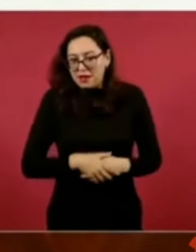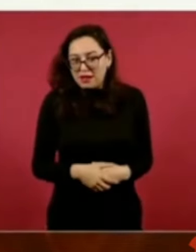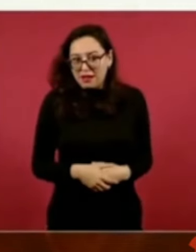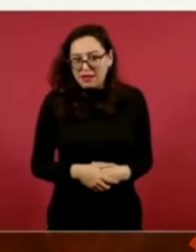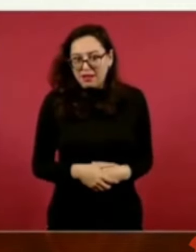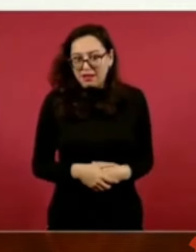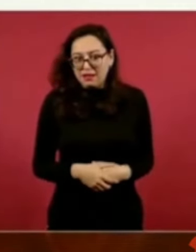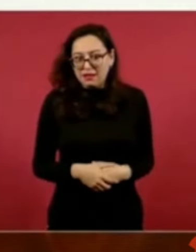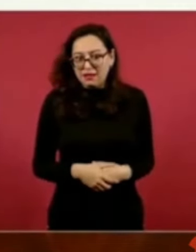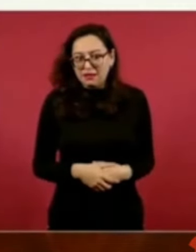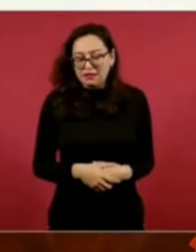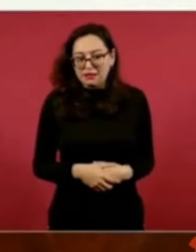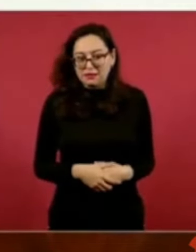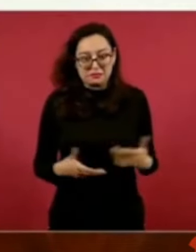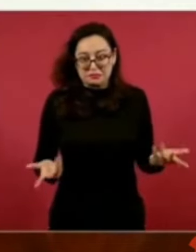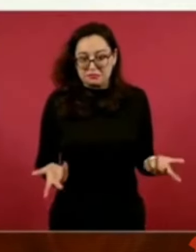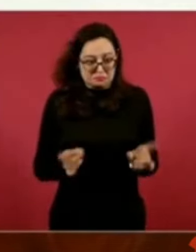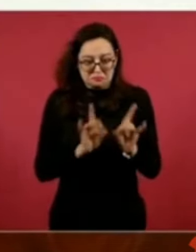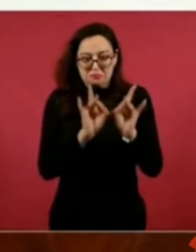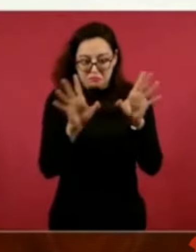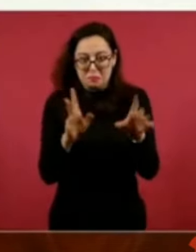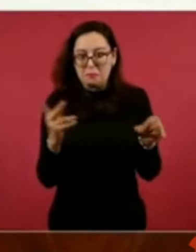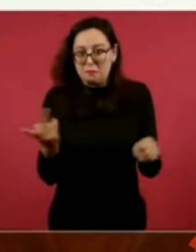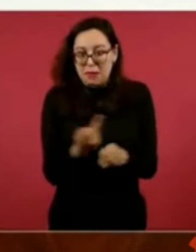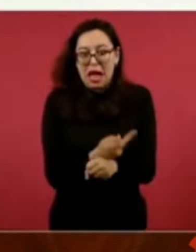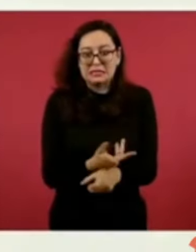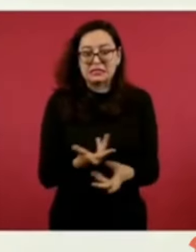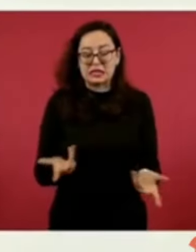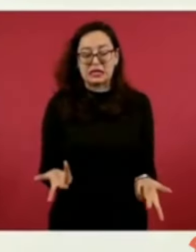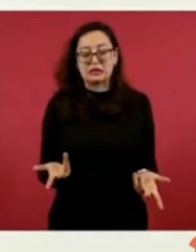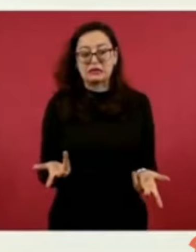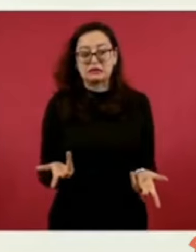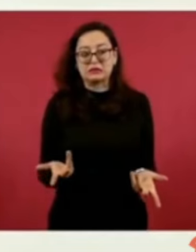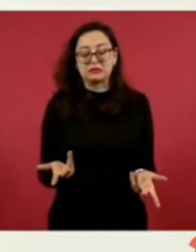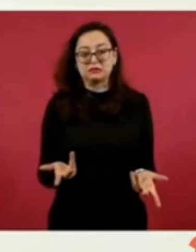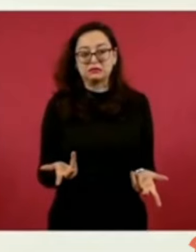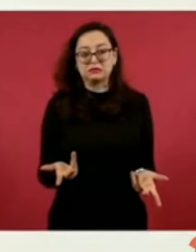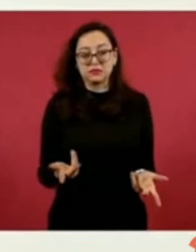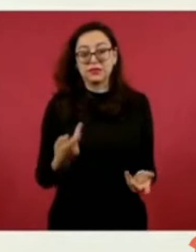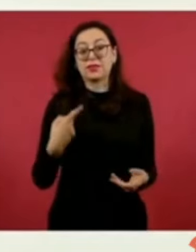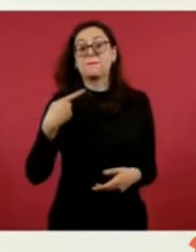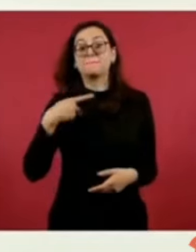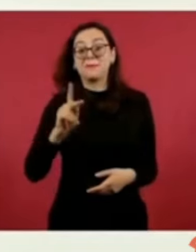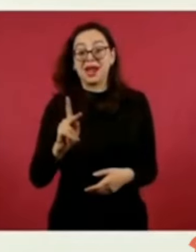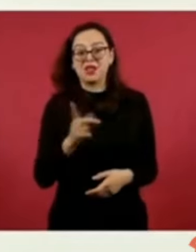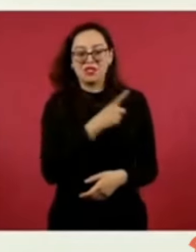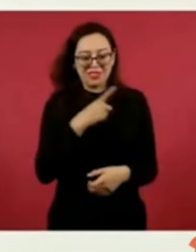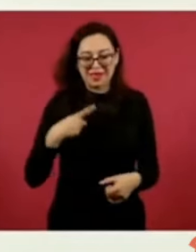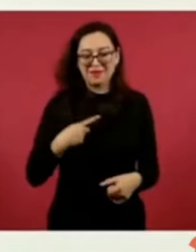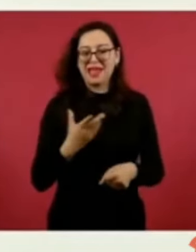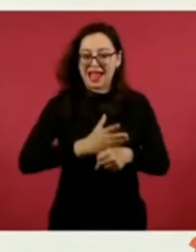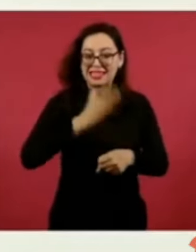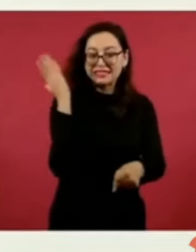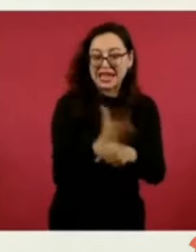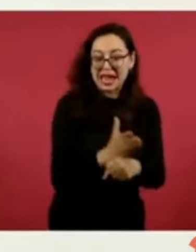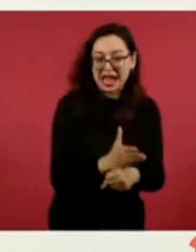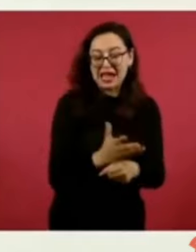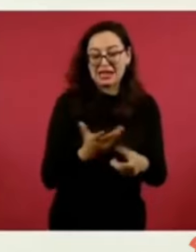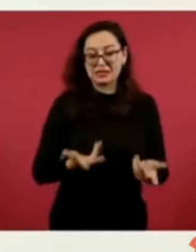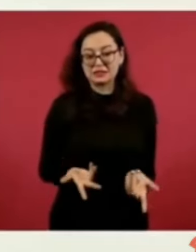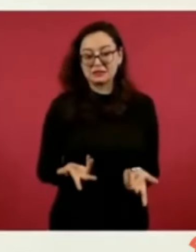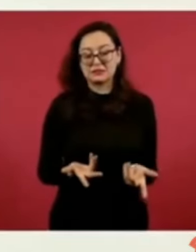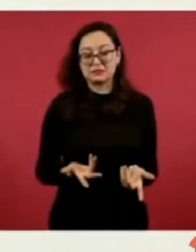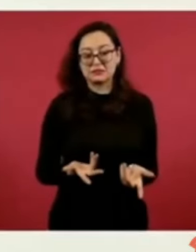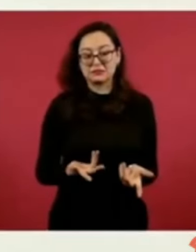lo malo es que se le proteja y que se quieran ocultar las cosas. Pero si se